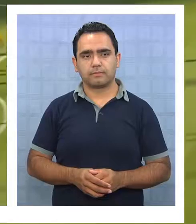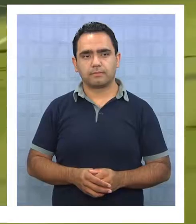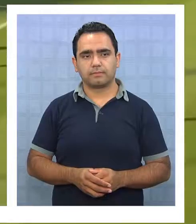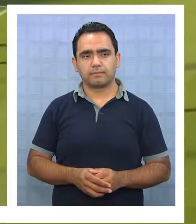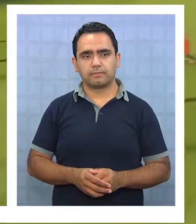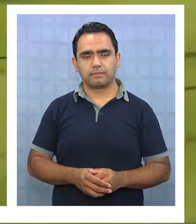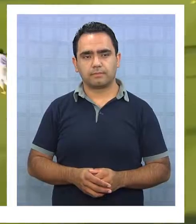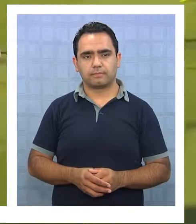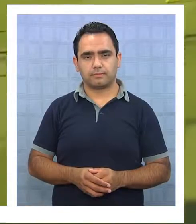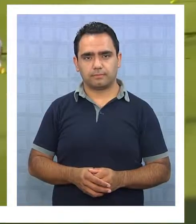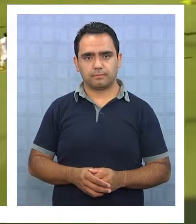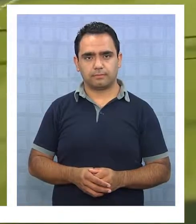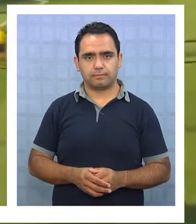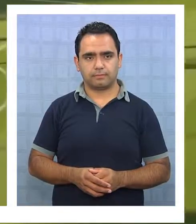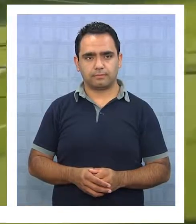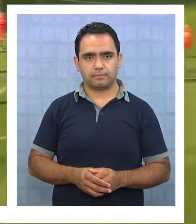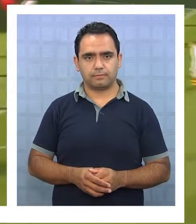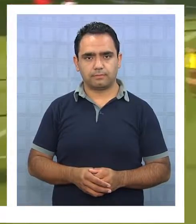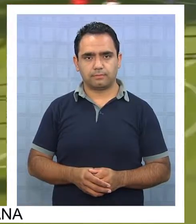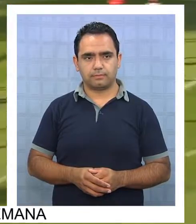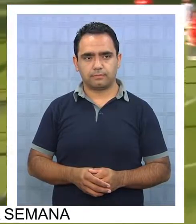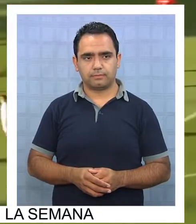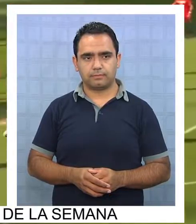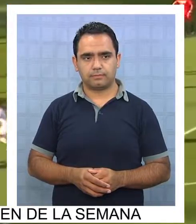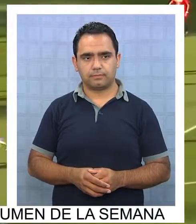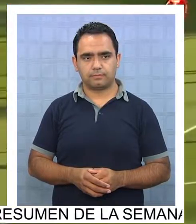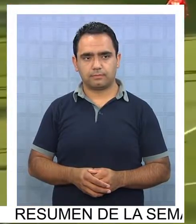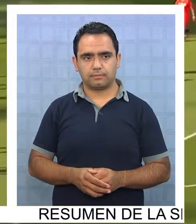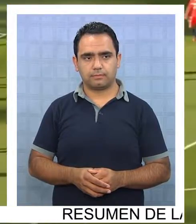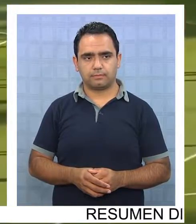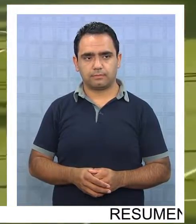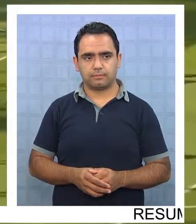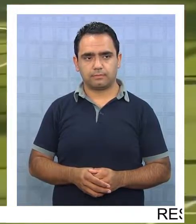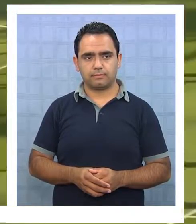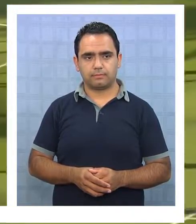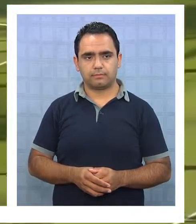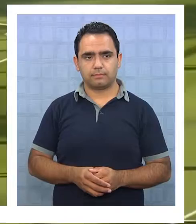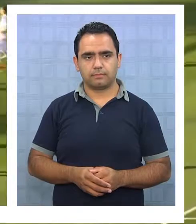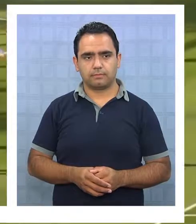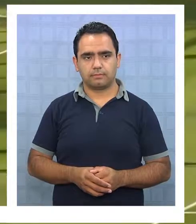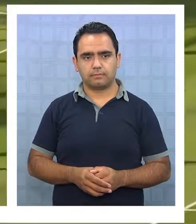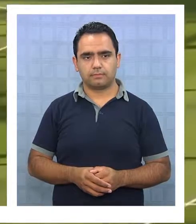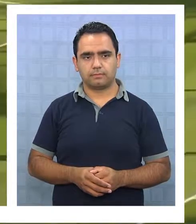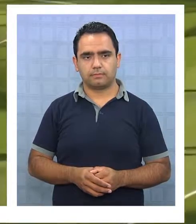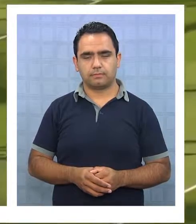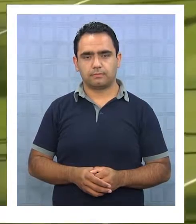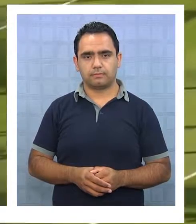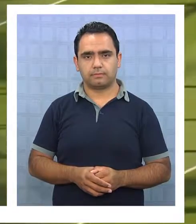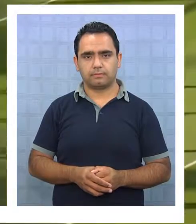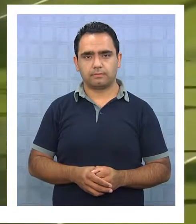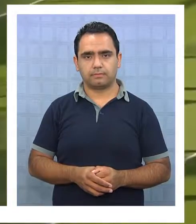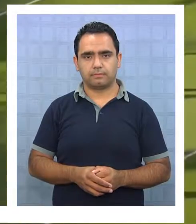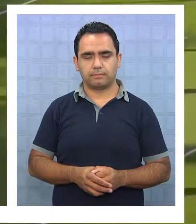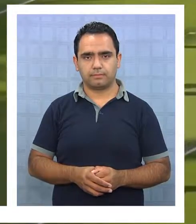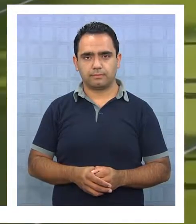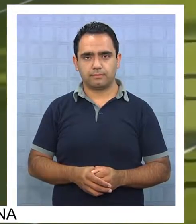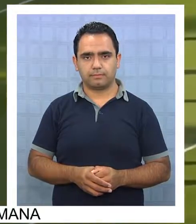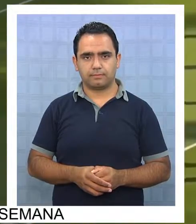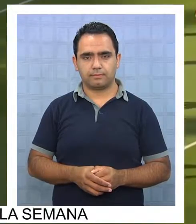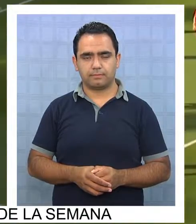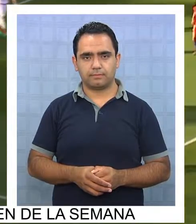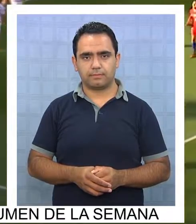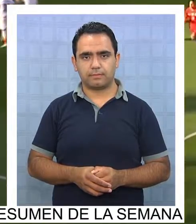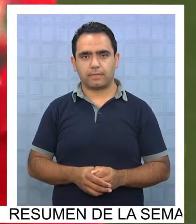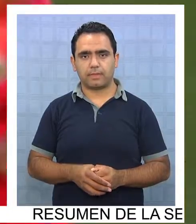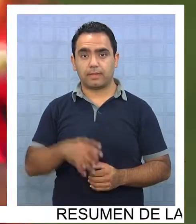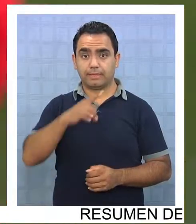Circense en acto de magia, luego el servicio atrás, el disparo, Ochoa, cuidado el rebote, gol de Chile. A